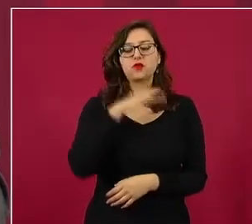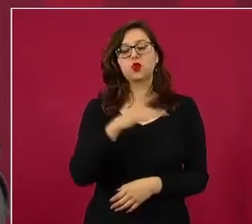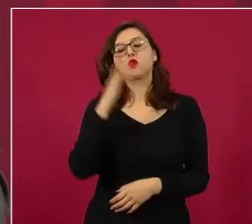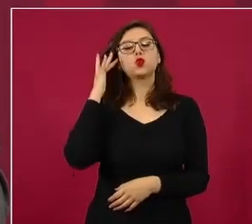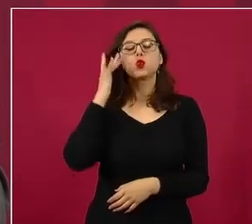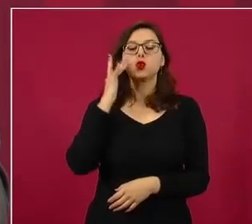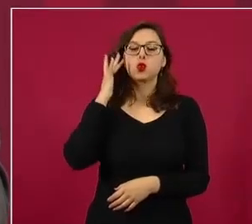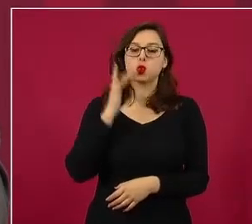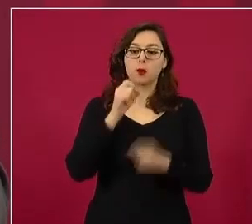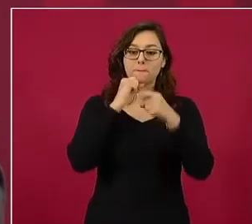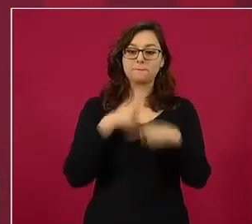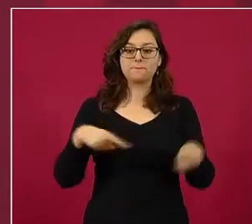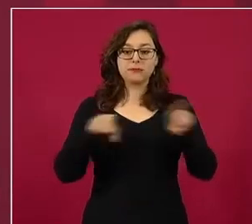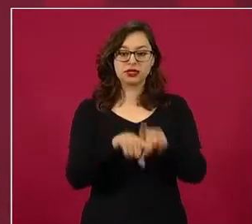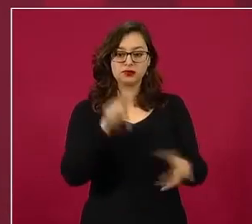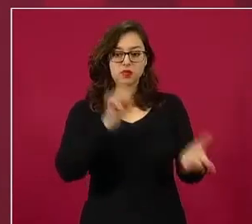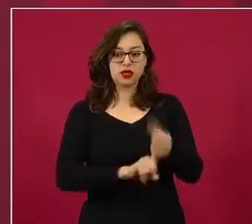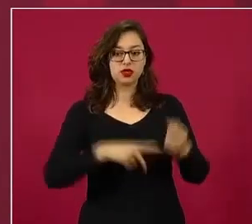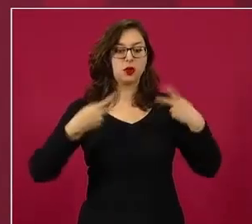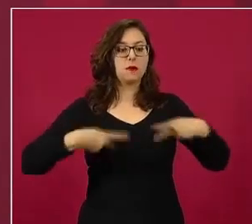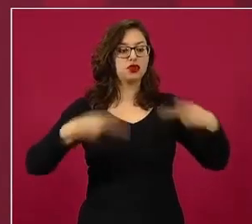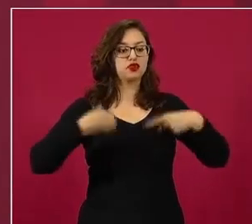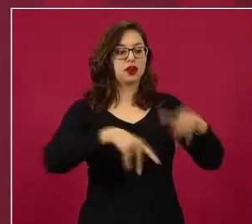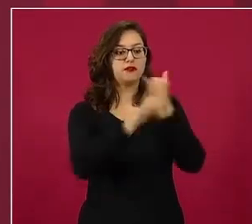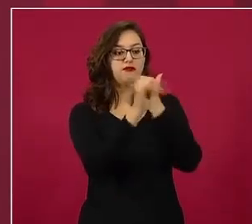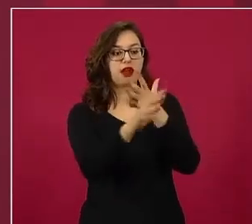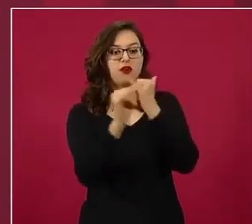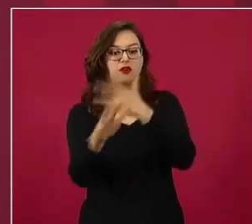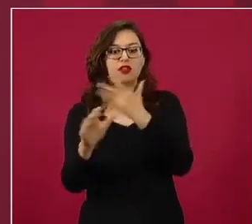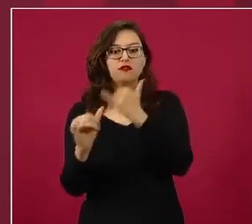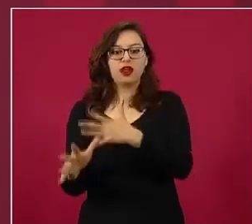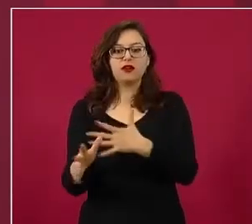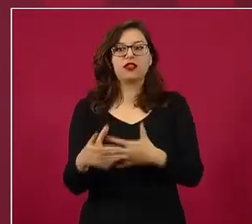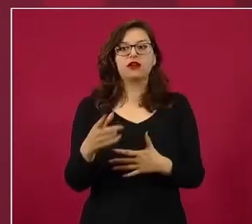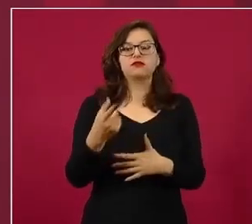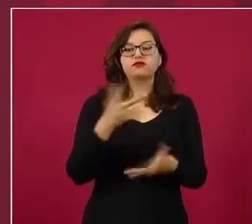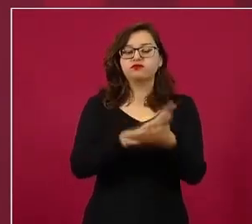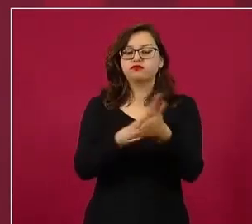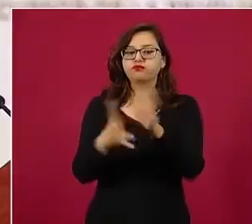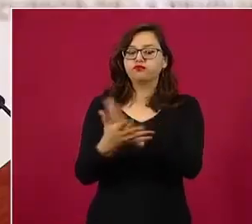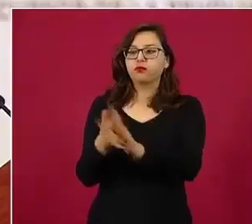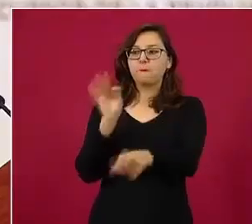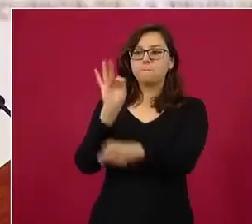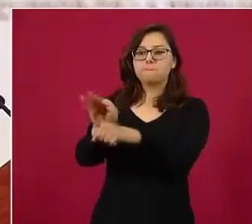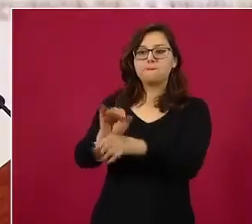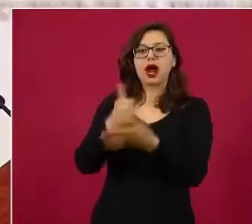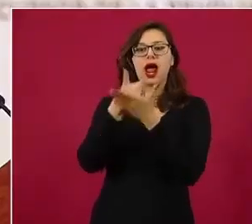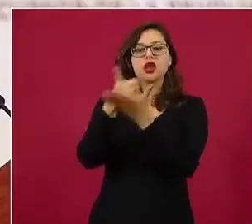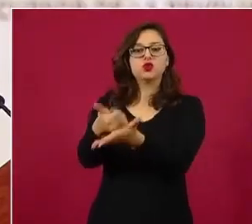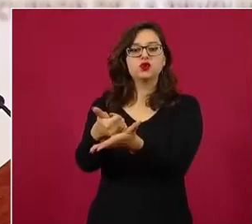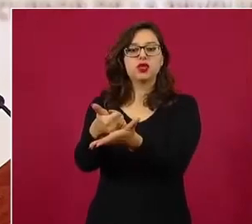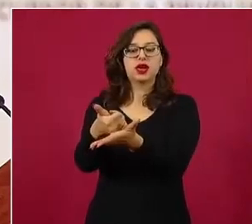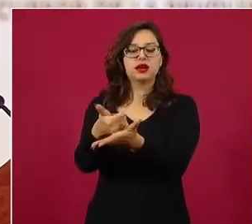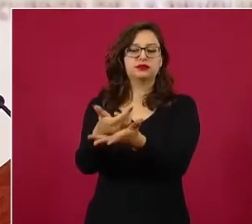los pusieron ahí, que fueron los partidos.